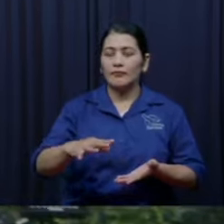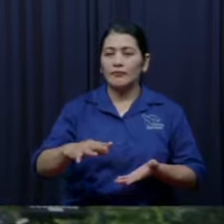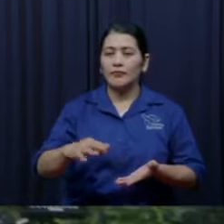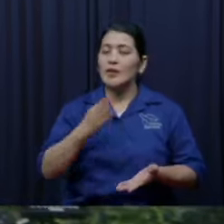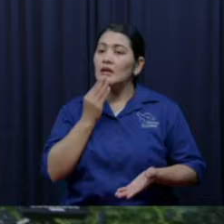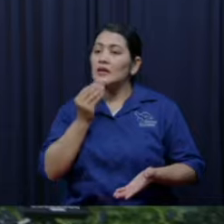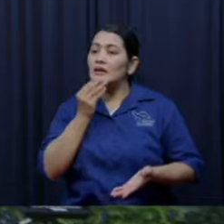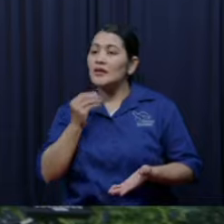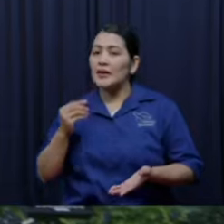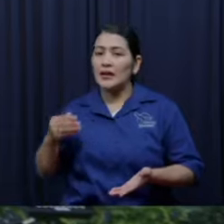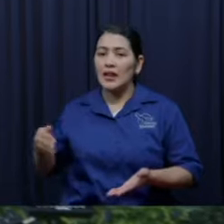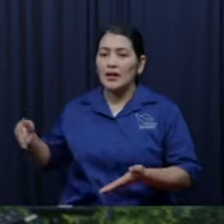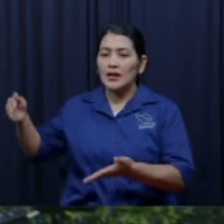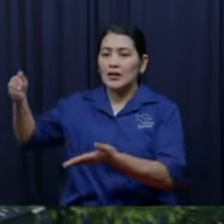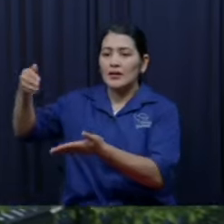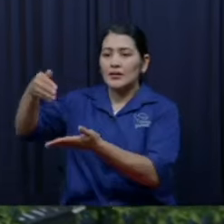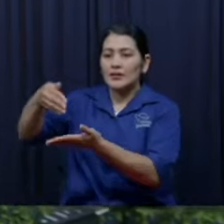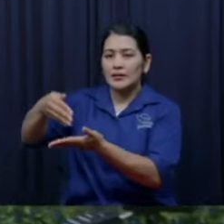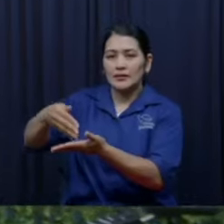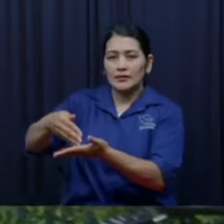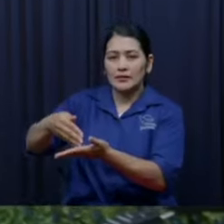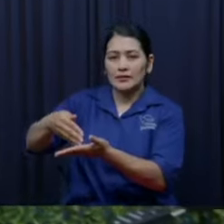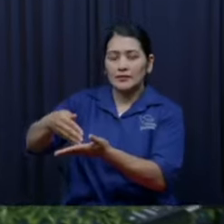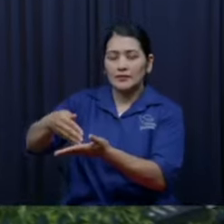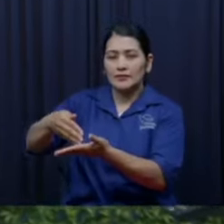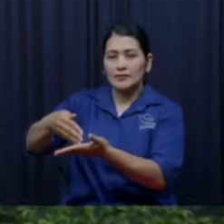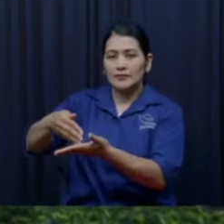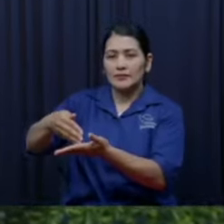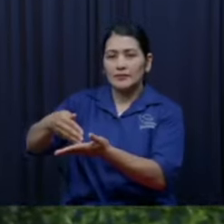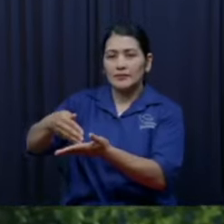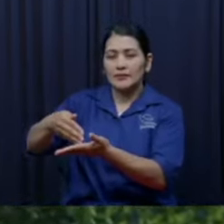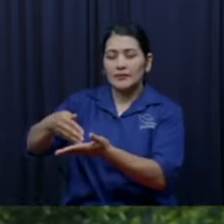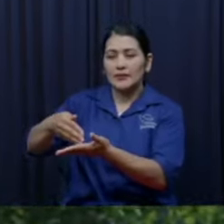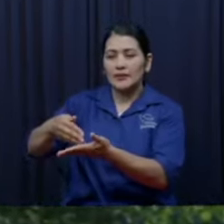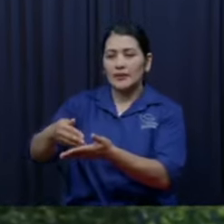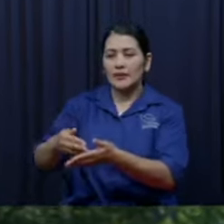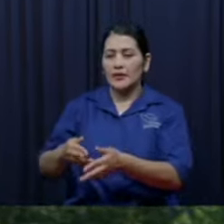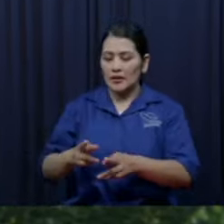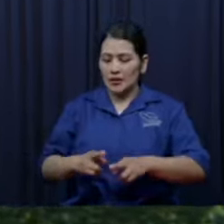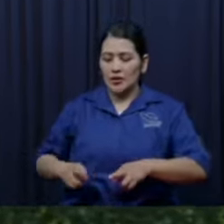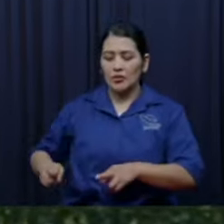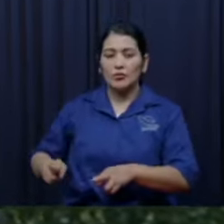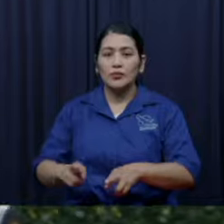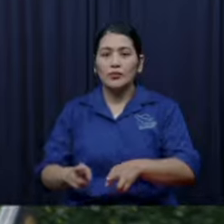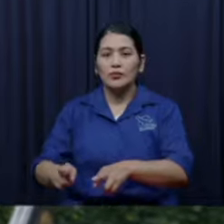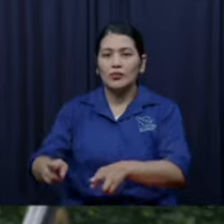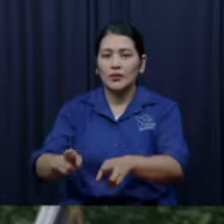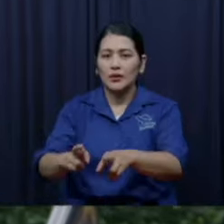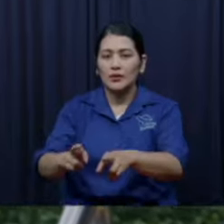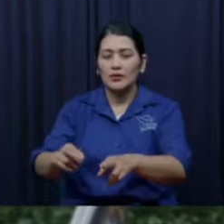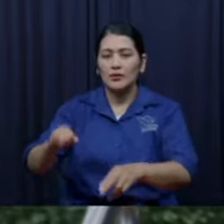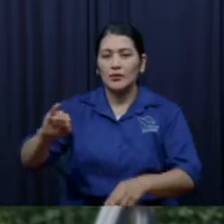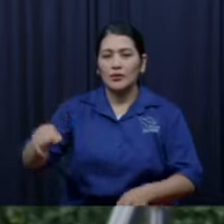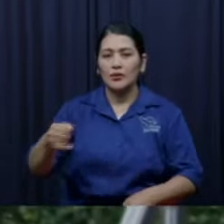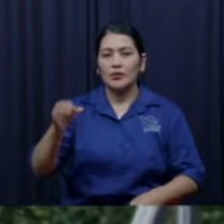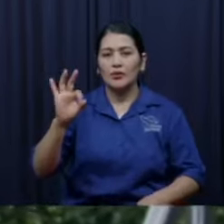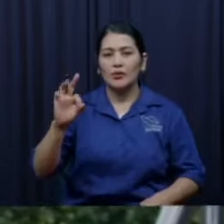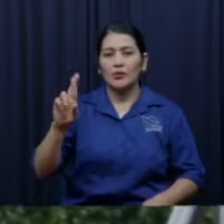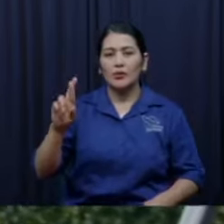Por aquí entraron y el río Jordán es, vamos a ver, es esta parte de acá